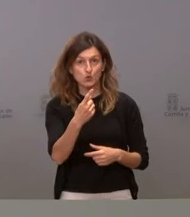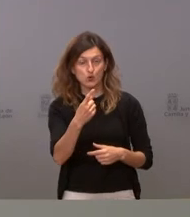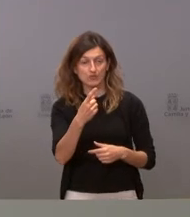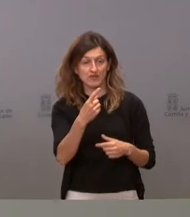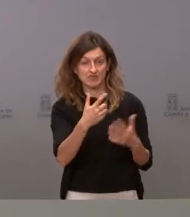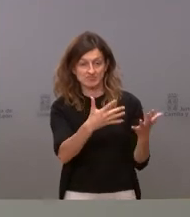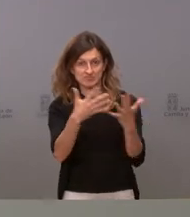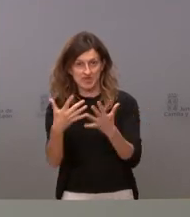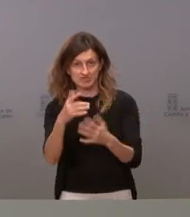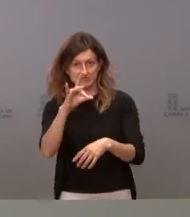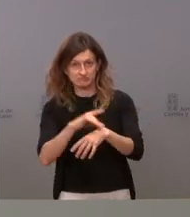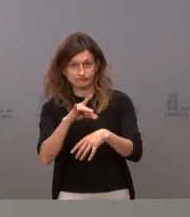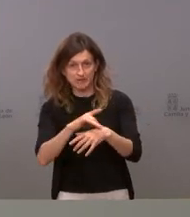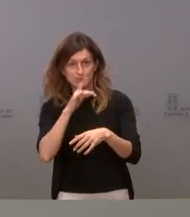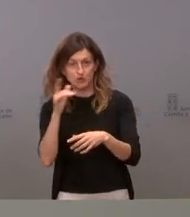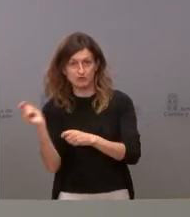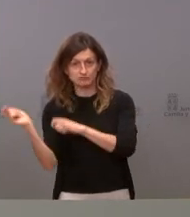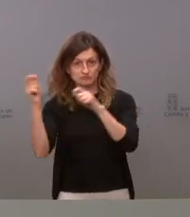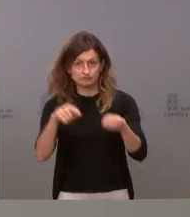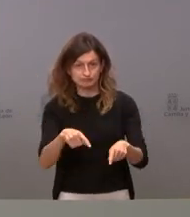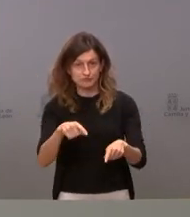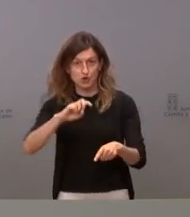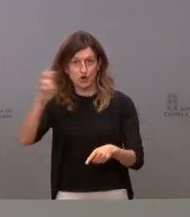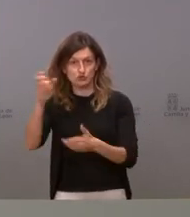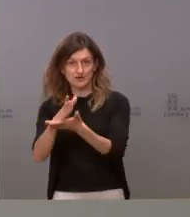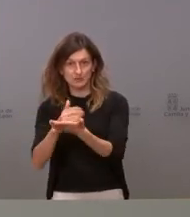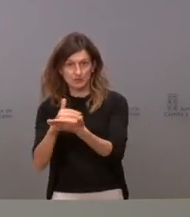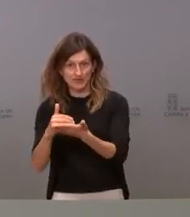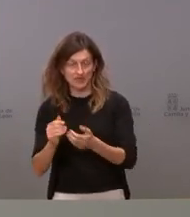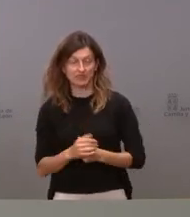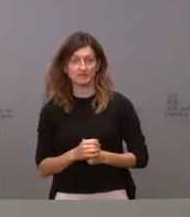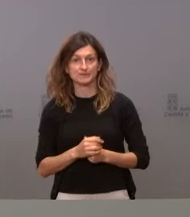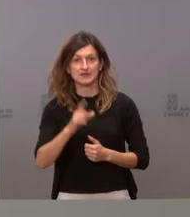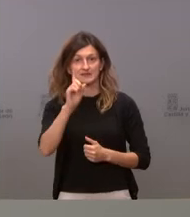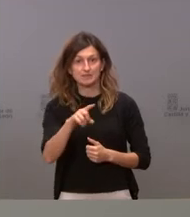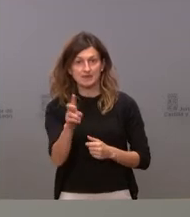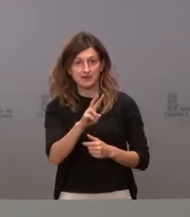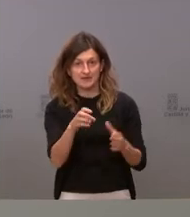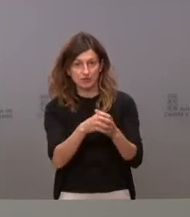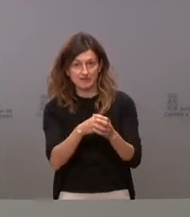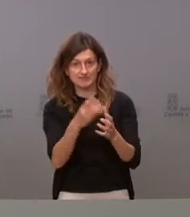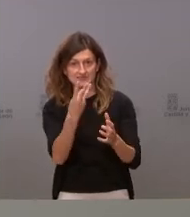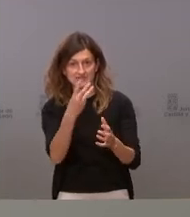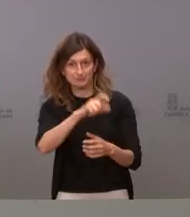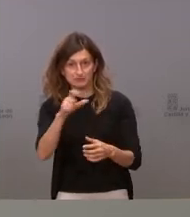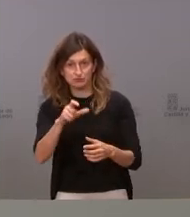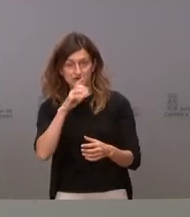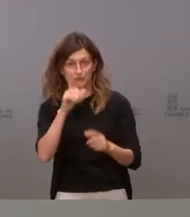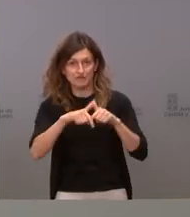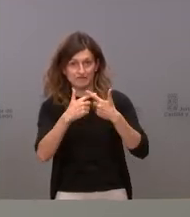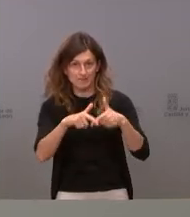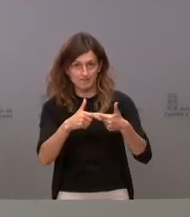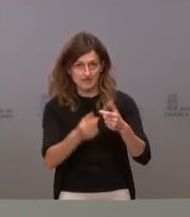diez casos relativos a un caso importado desde otra comunidad, un brote en Valladolid con tres casos de origen familiar,